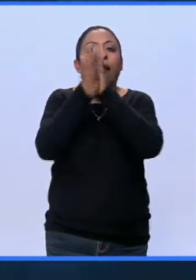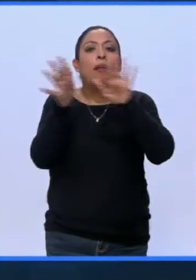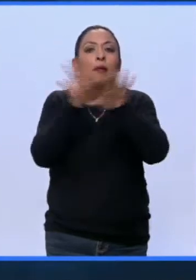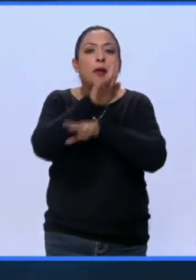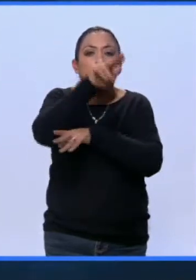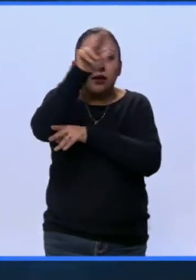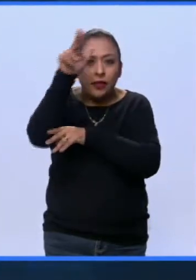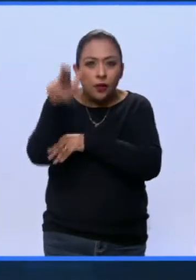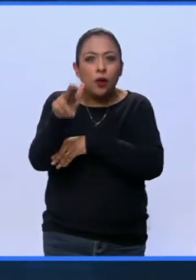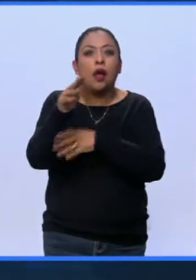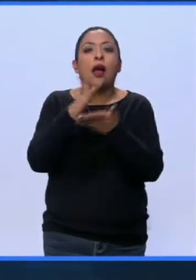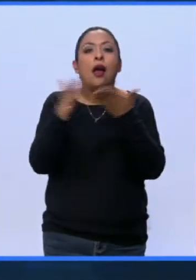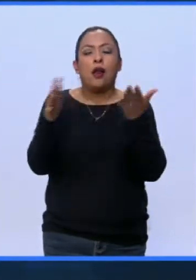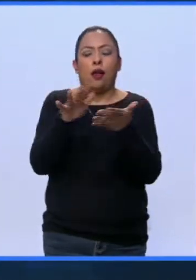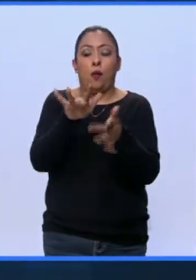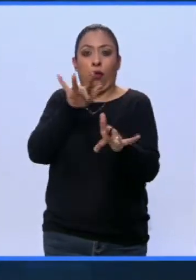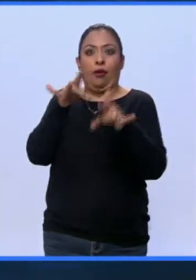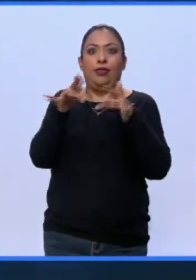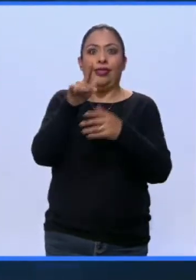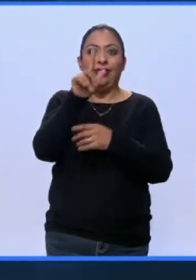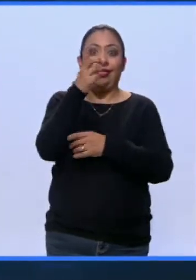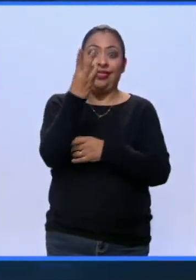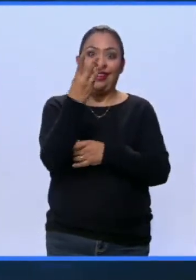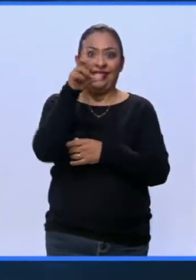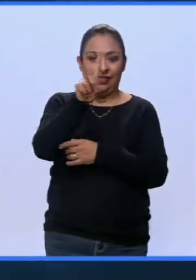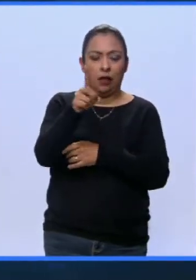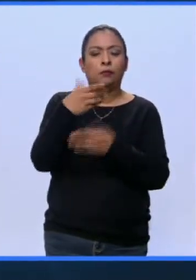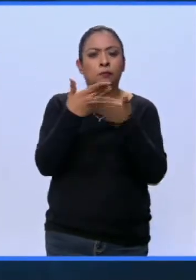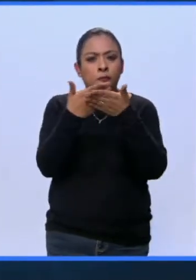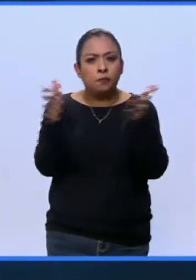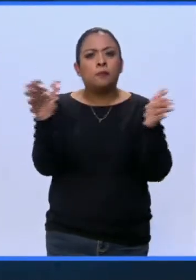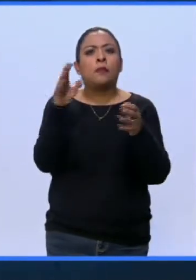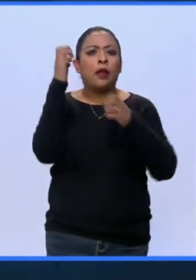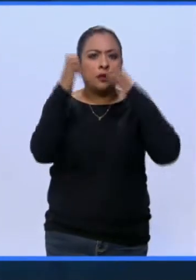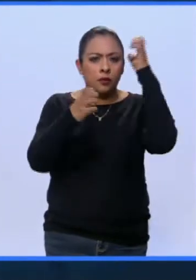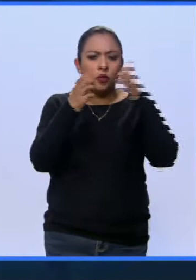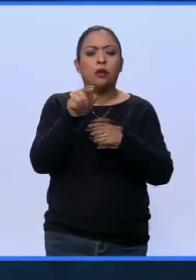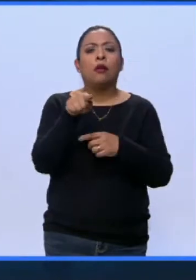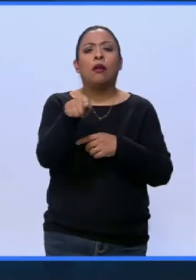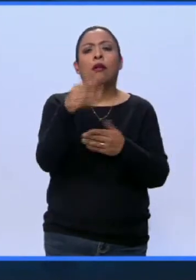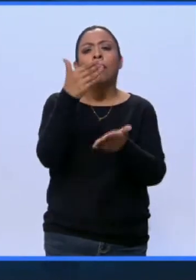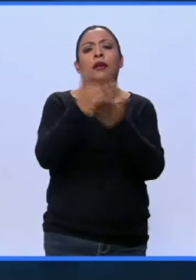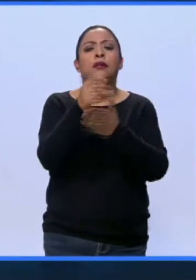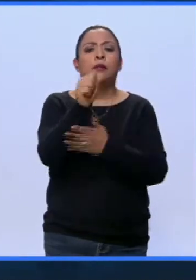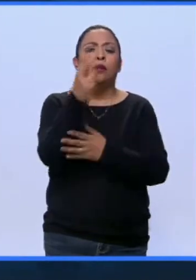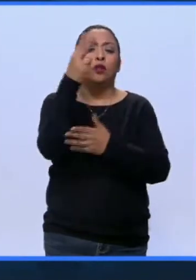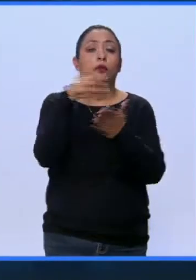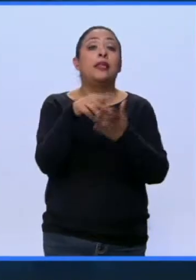artista en estructuras 3D. La exposición permanecerá abierta hasta septiembre de 2018.